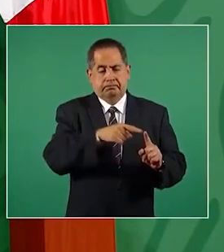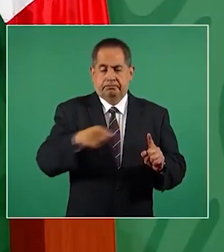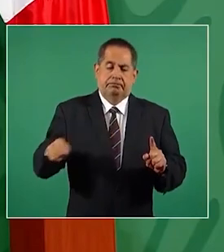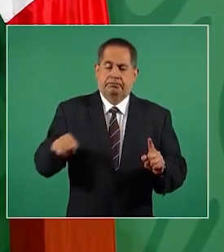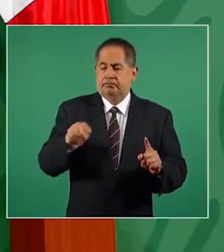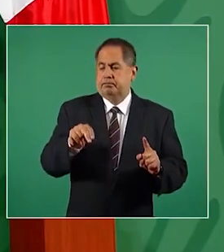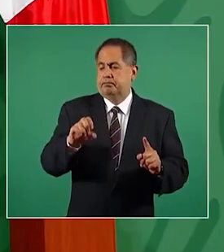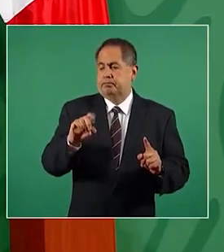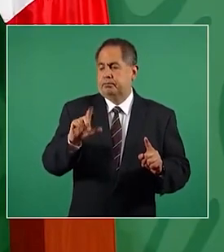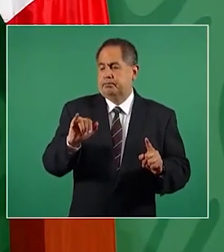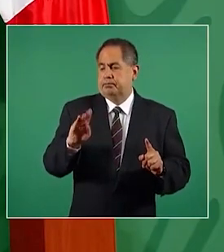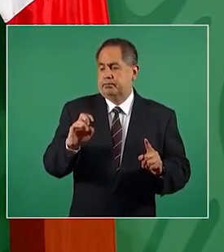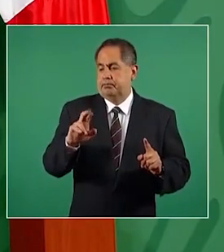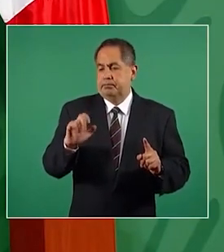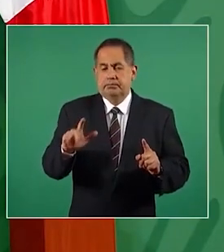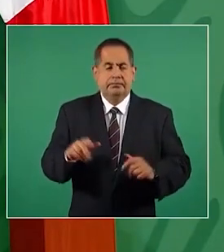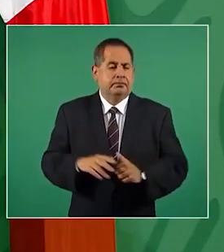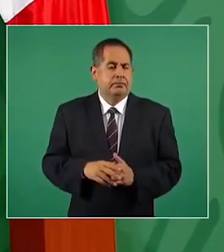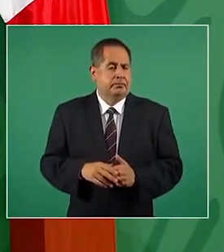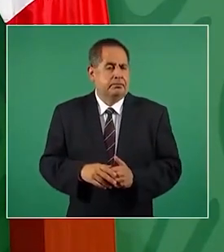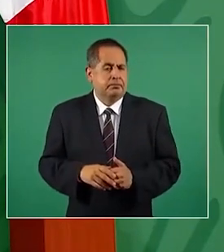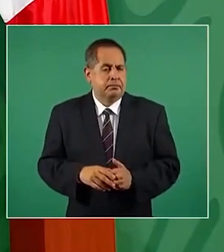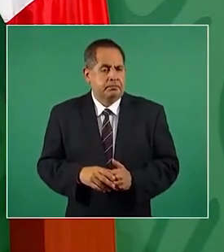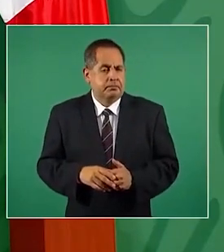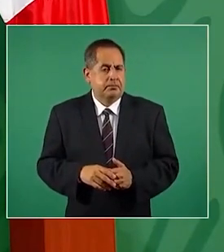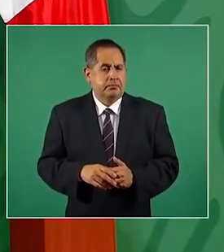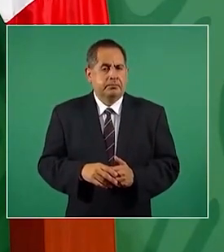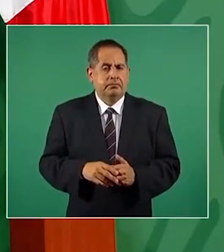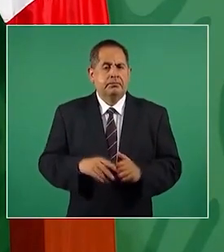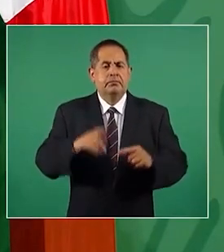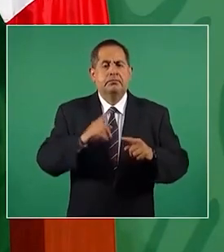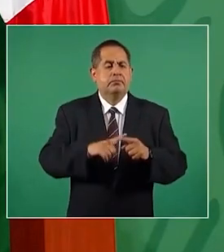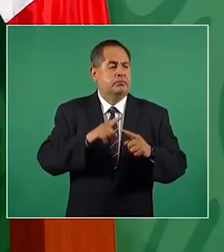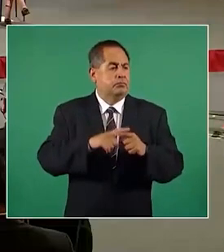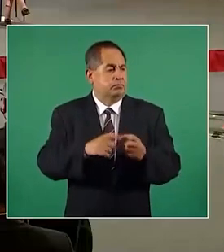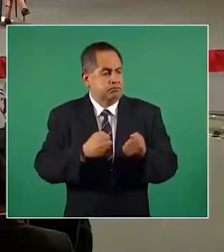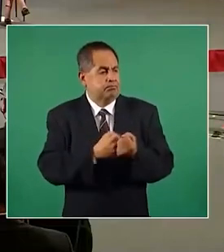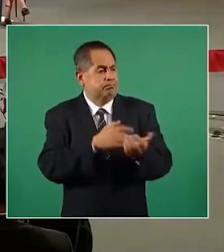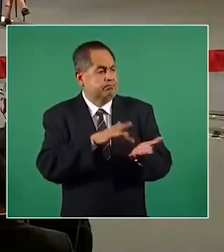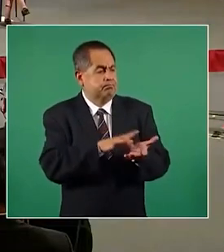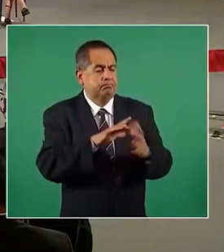quien sostiene al reforma los bancos